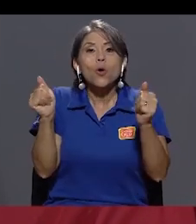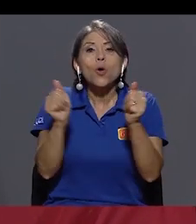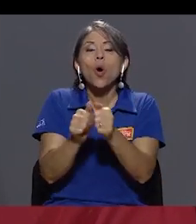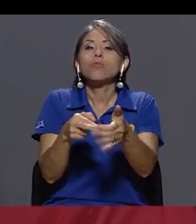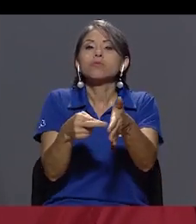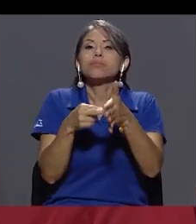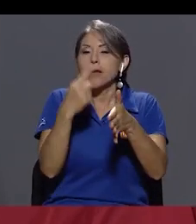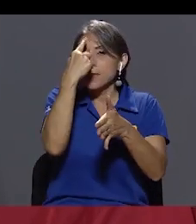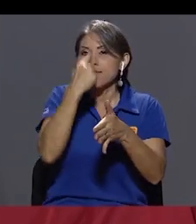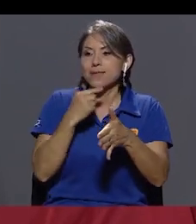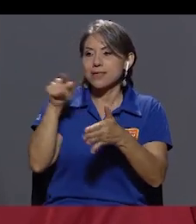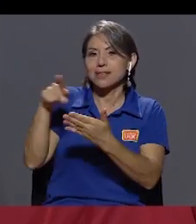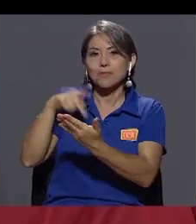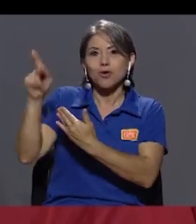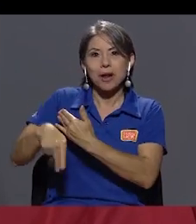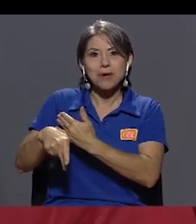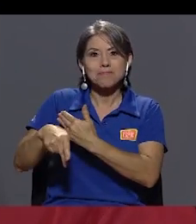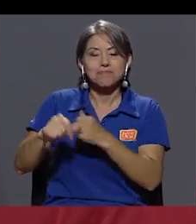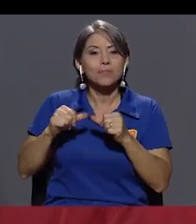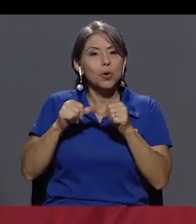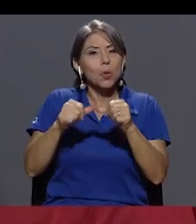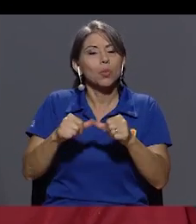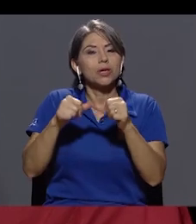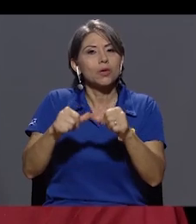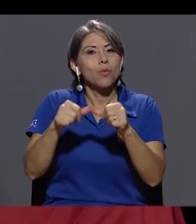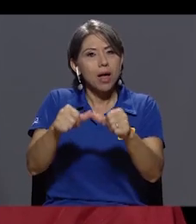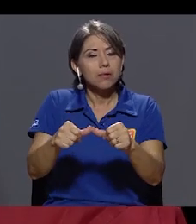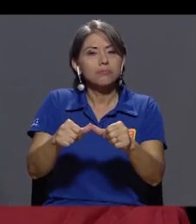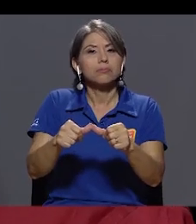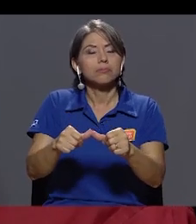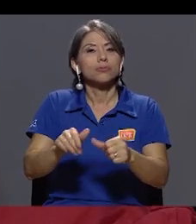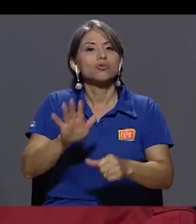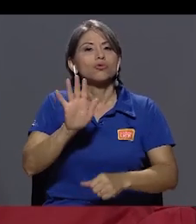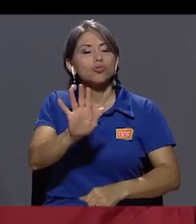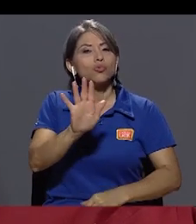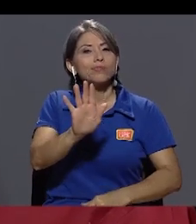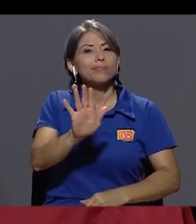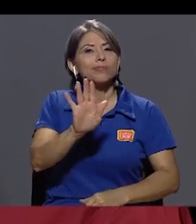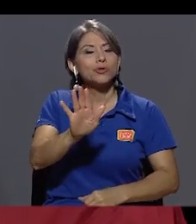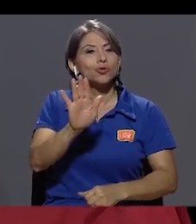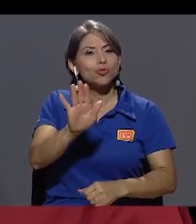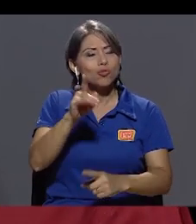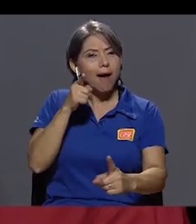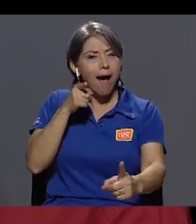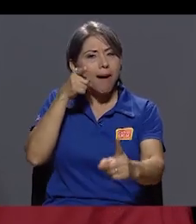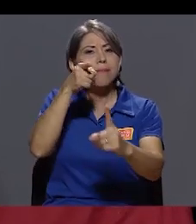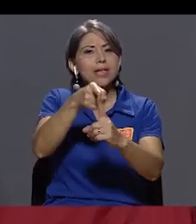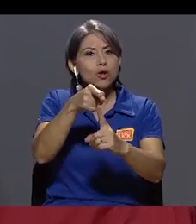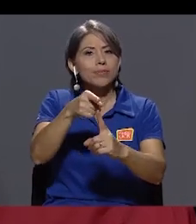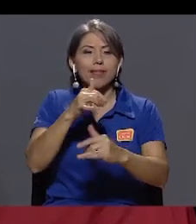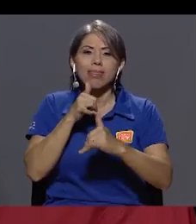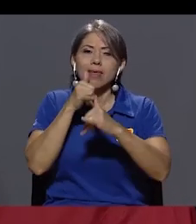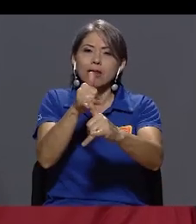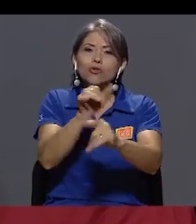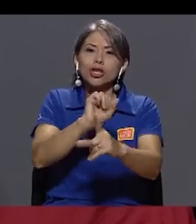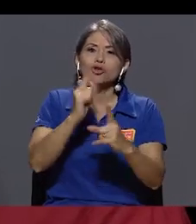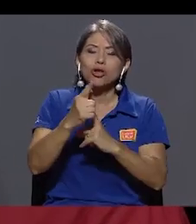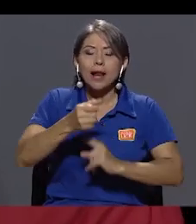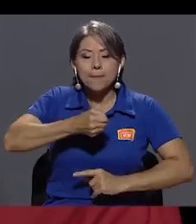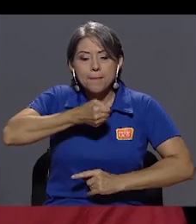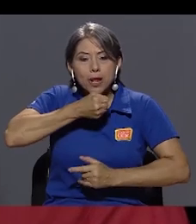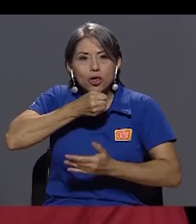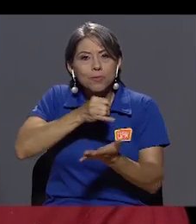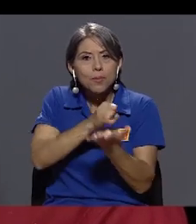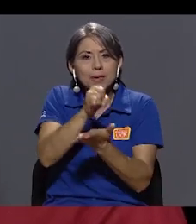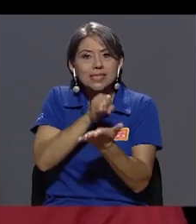perfil que tenía ese programa, que haya continuado, digamos, su camino, ¿verdad? De denuncia social, de periodismo